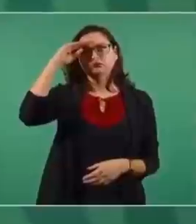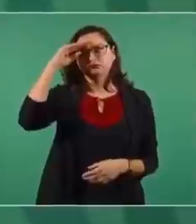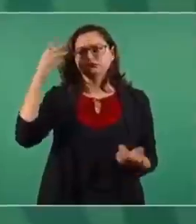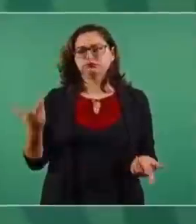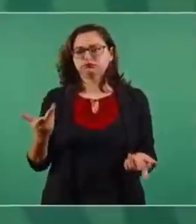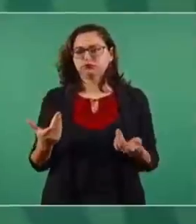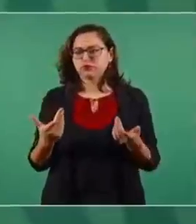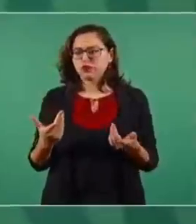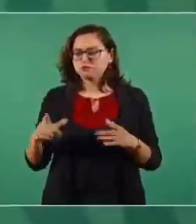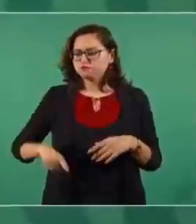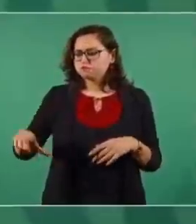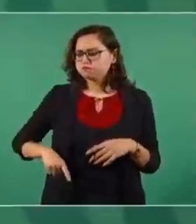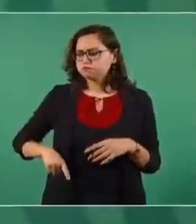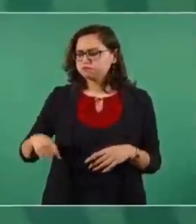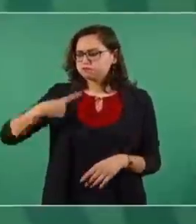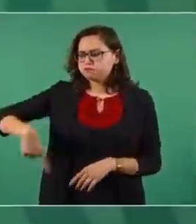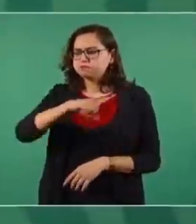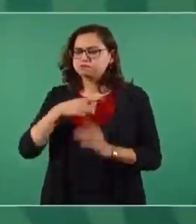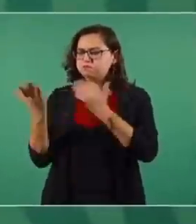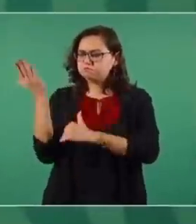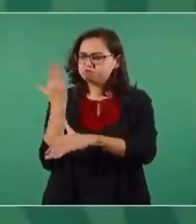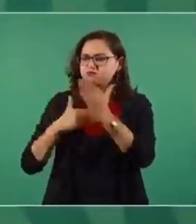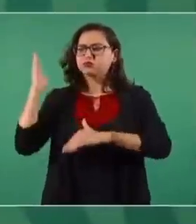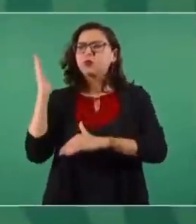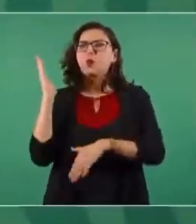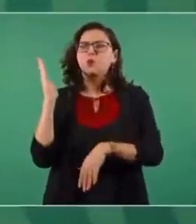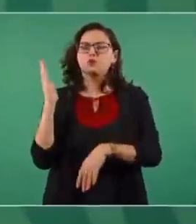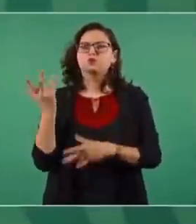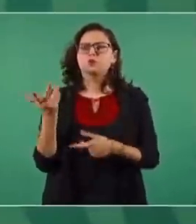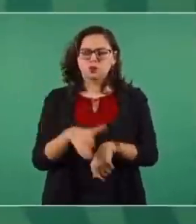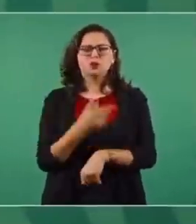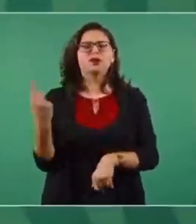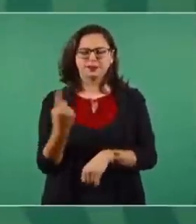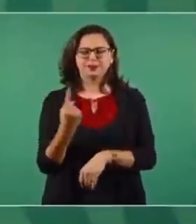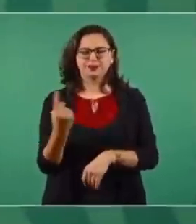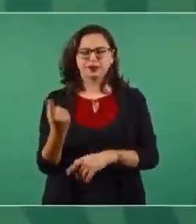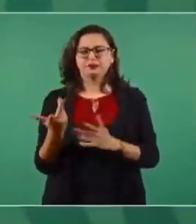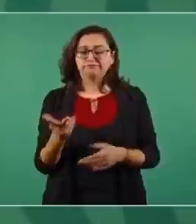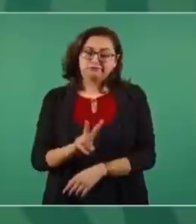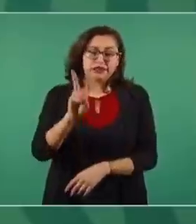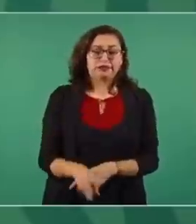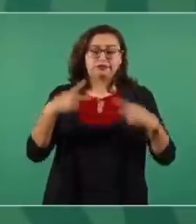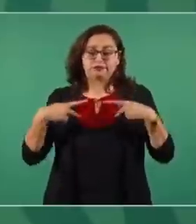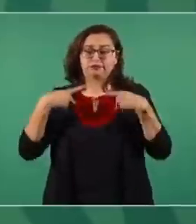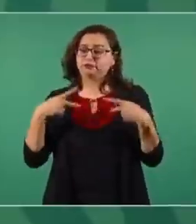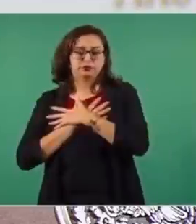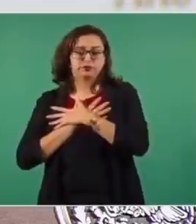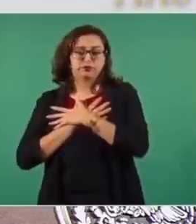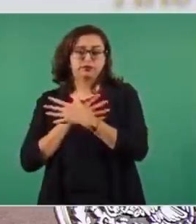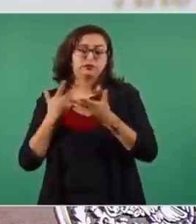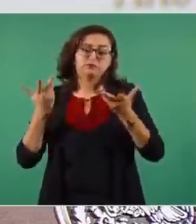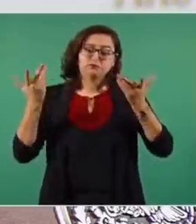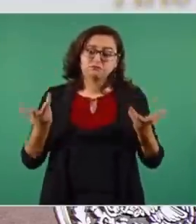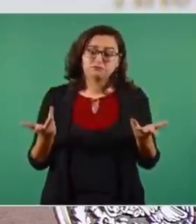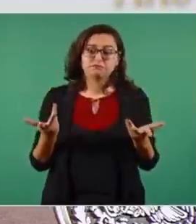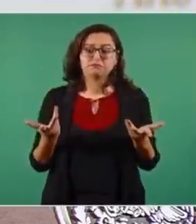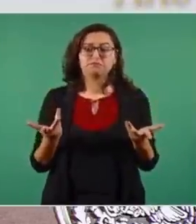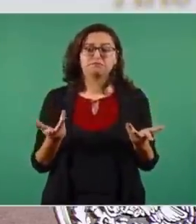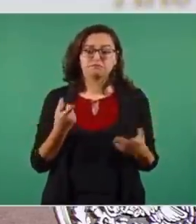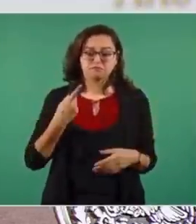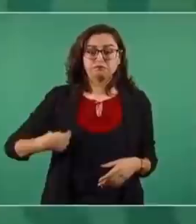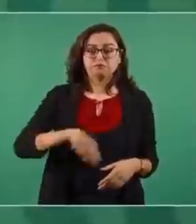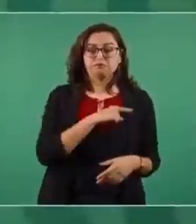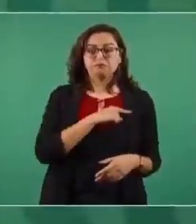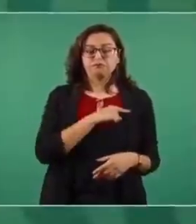porque le tenemos amor al pueblo. Y nosotros